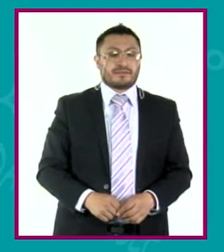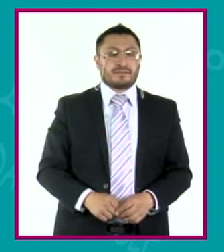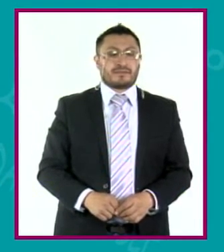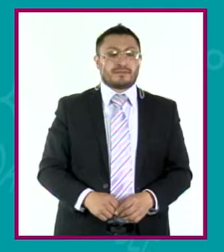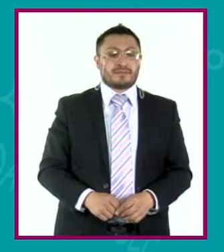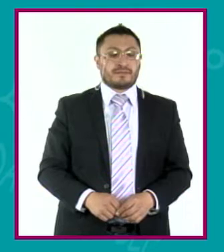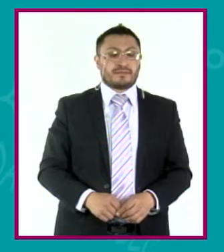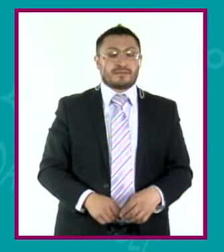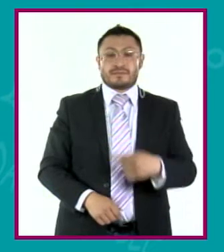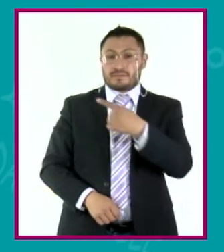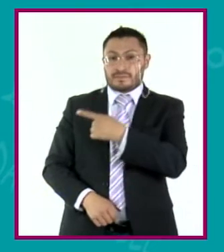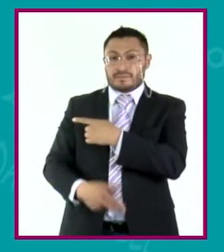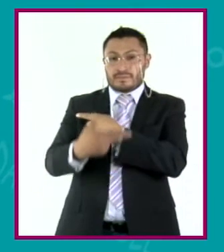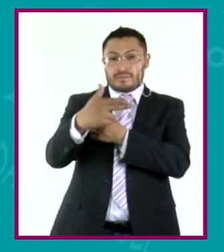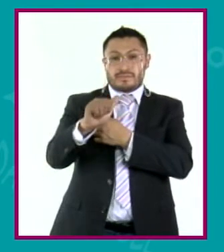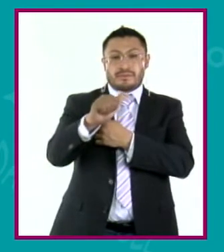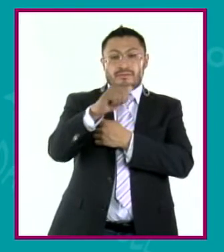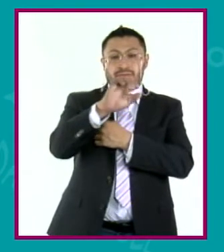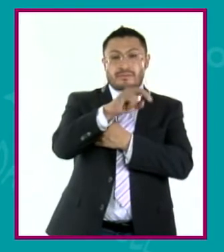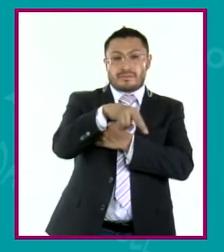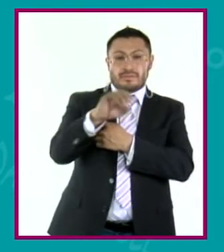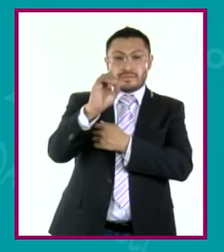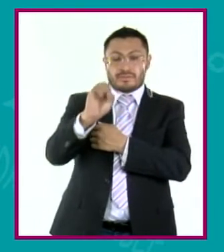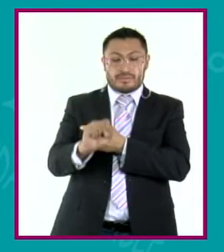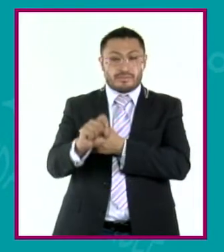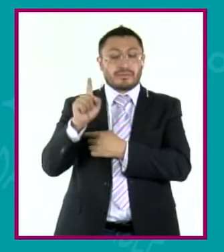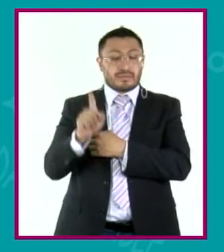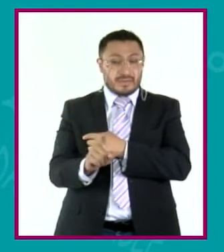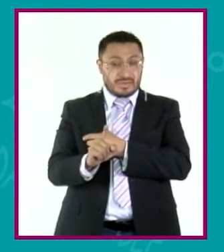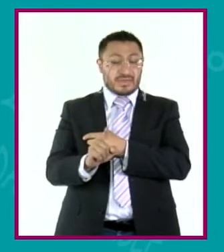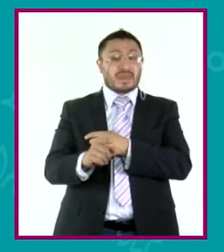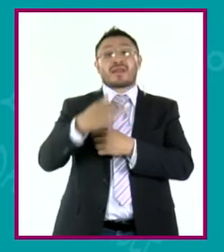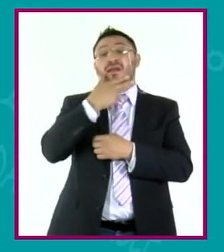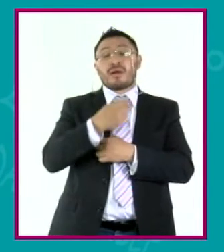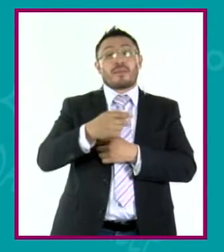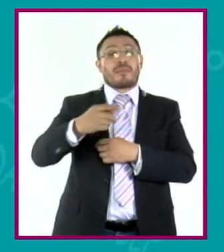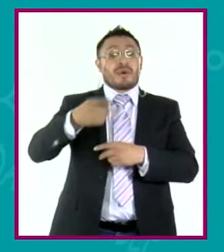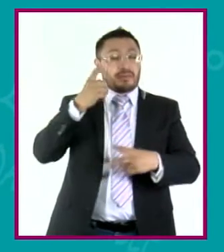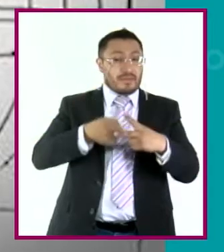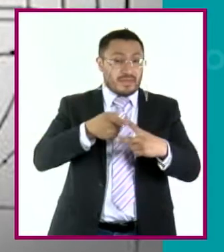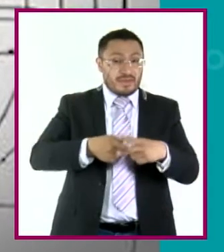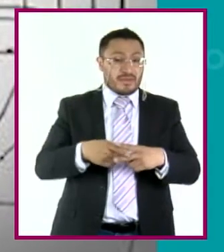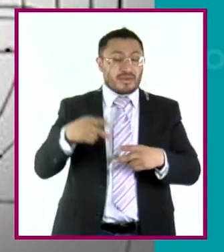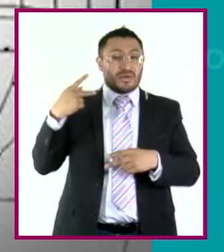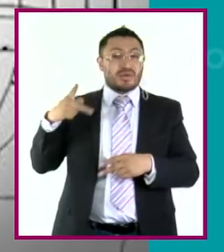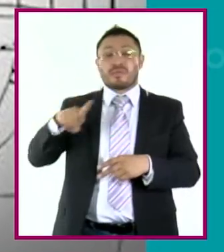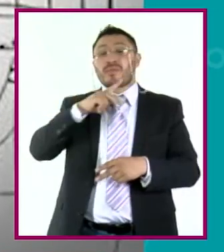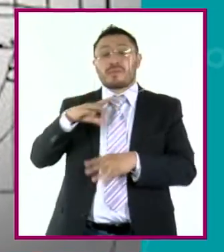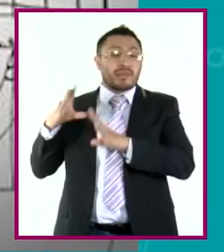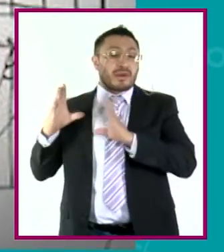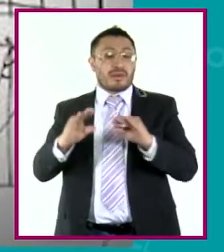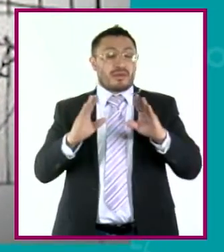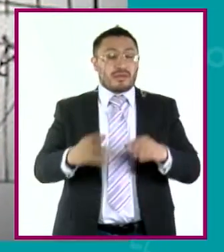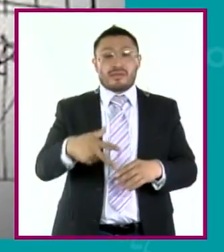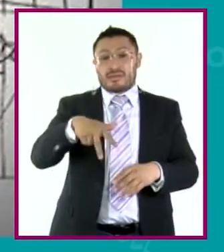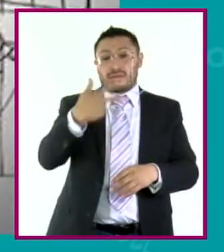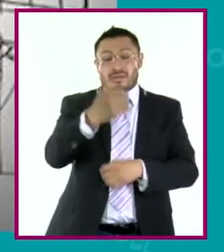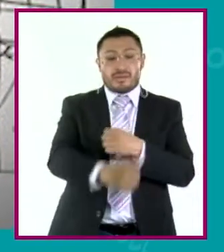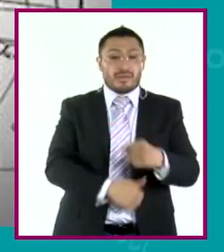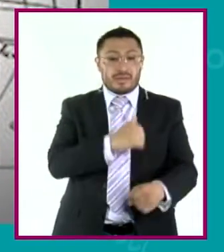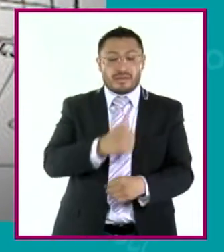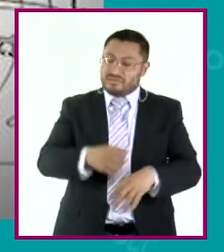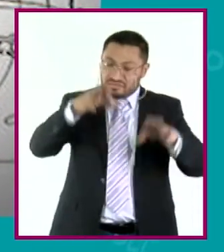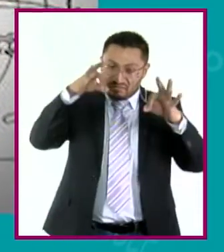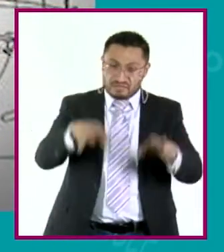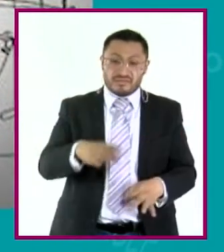Hannos Voljai fue un matemático húngaro quien, gracias a las enseñanzas de su padre, a la edad de 13 años, ya dominaba